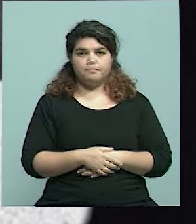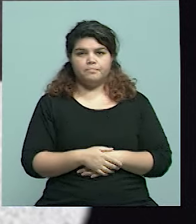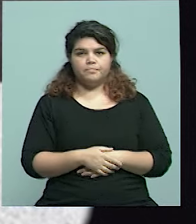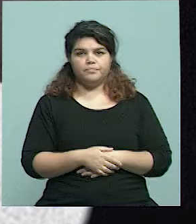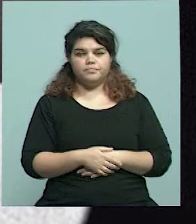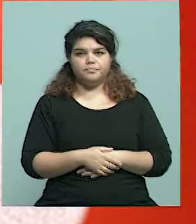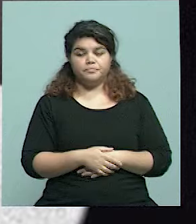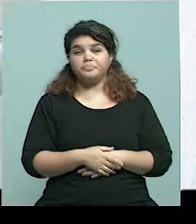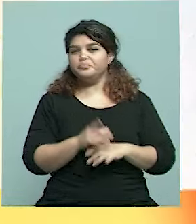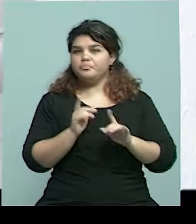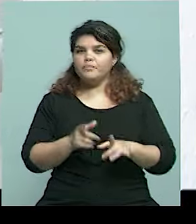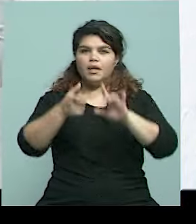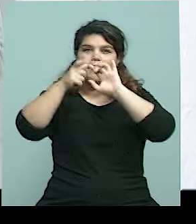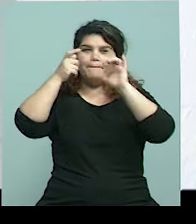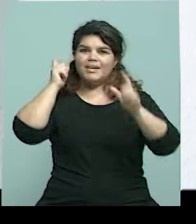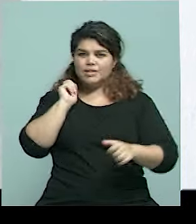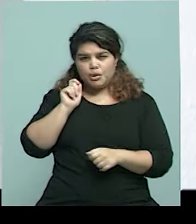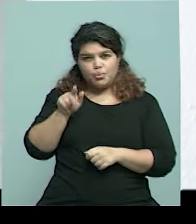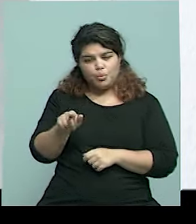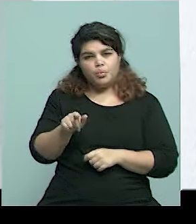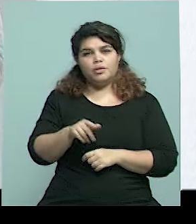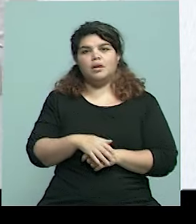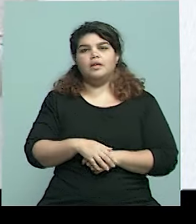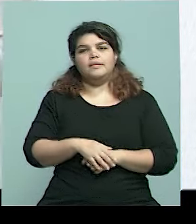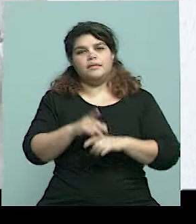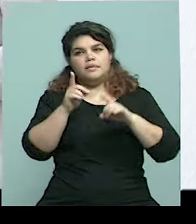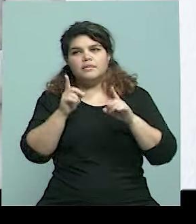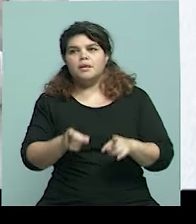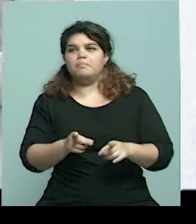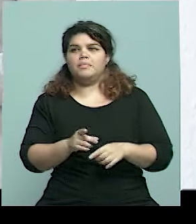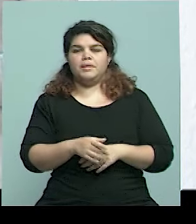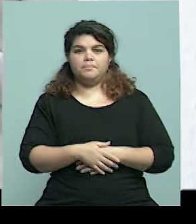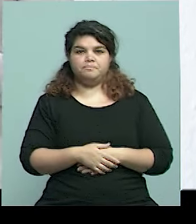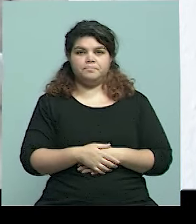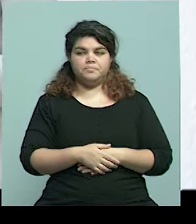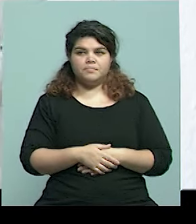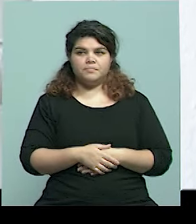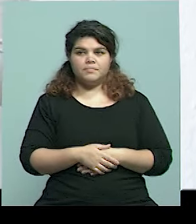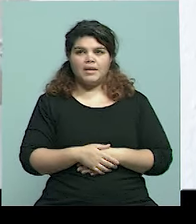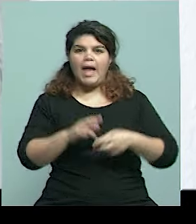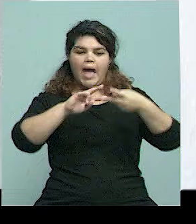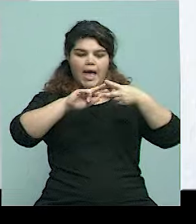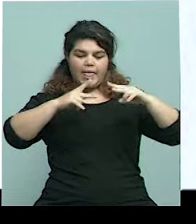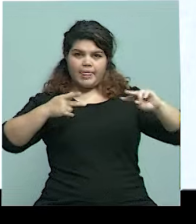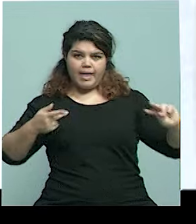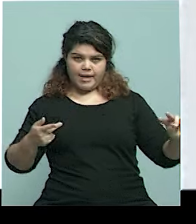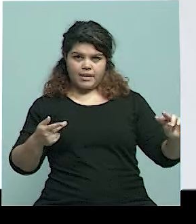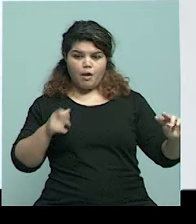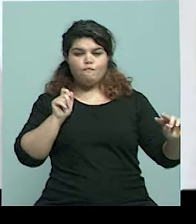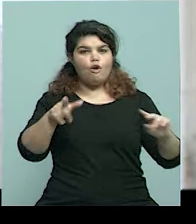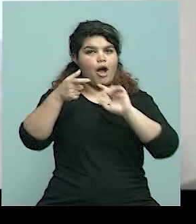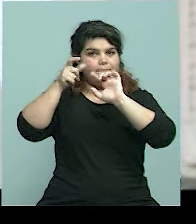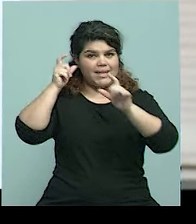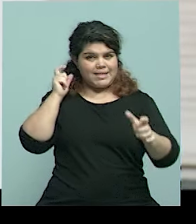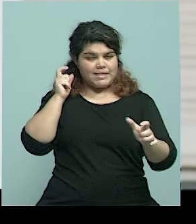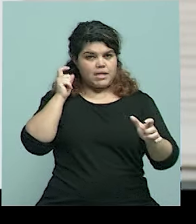En tu experiencia y todo eso, ¿cuál ha sido por ahí el estudio que tuviste que hacer en realidad de ADN que generó una